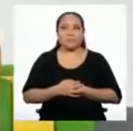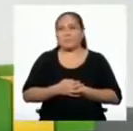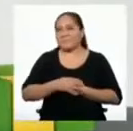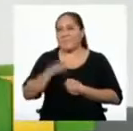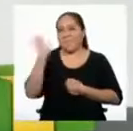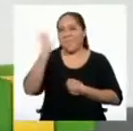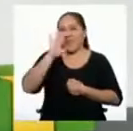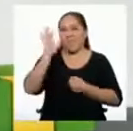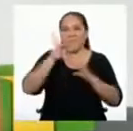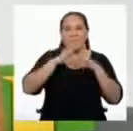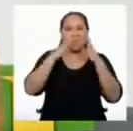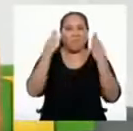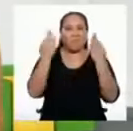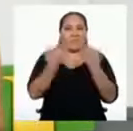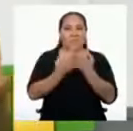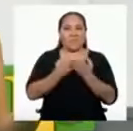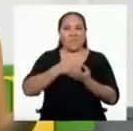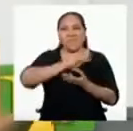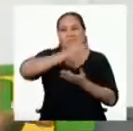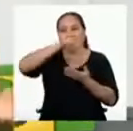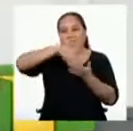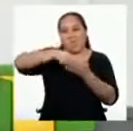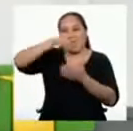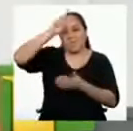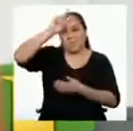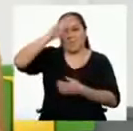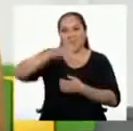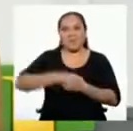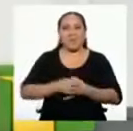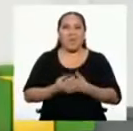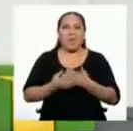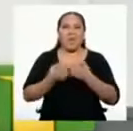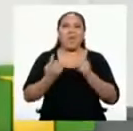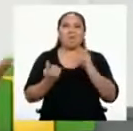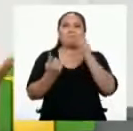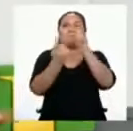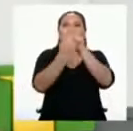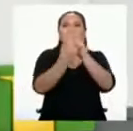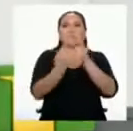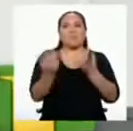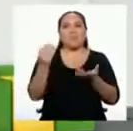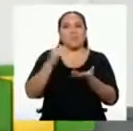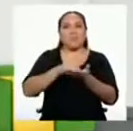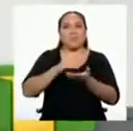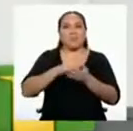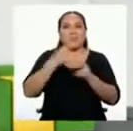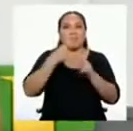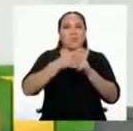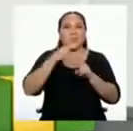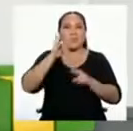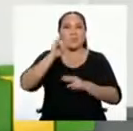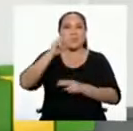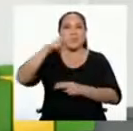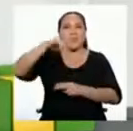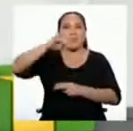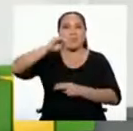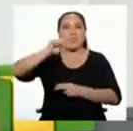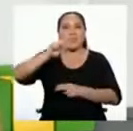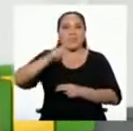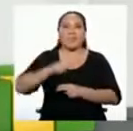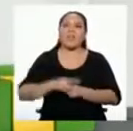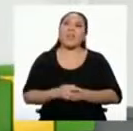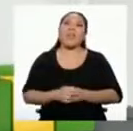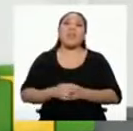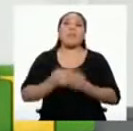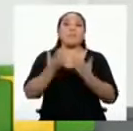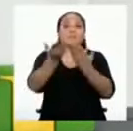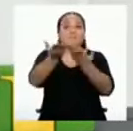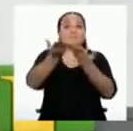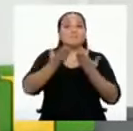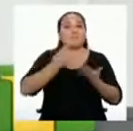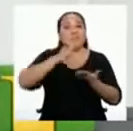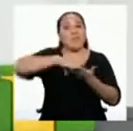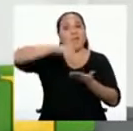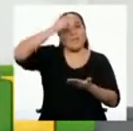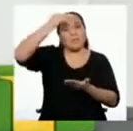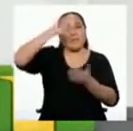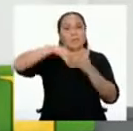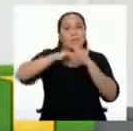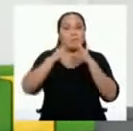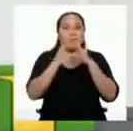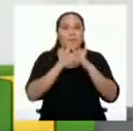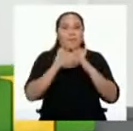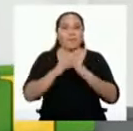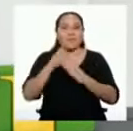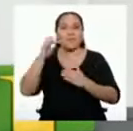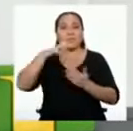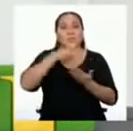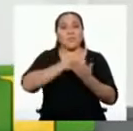Hola familias de todo el Perú, nos encontramos otra vez. Mi nombre es Yanira Dávila y quiero darles una cordial bienvenida a Aprendo en Casa,